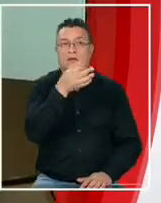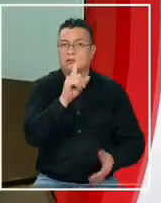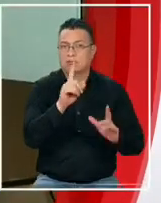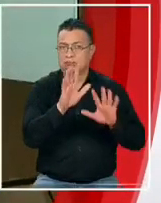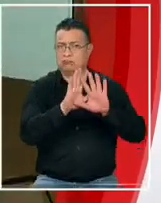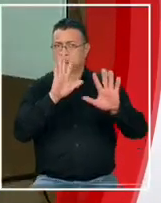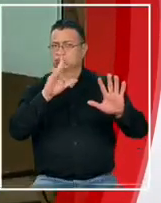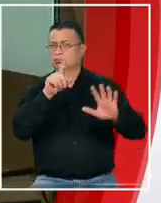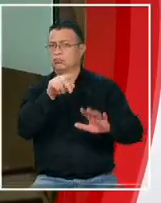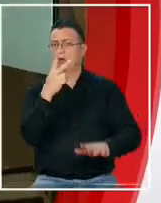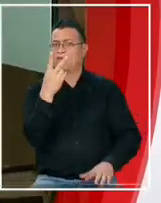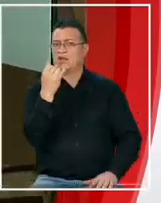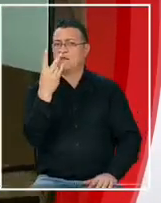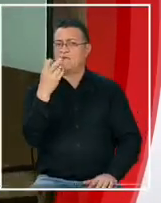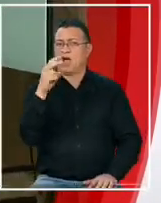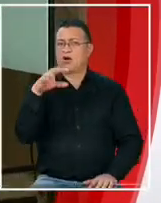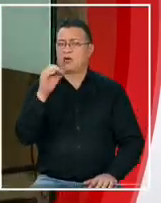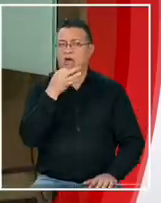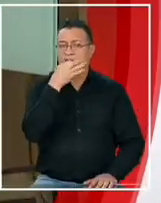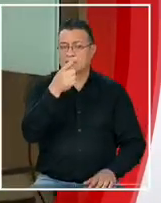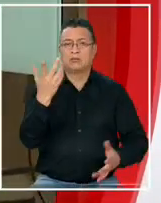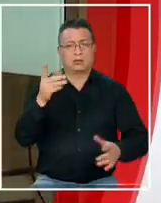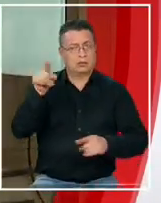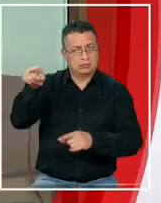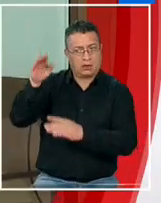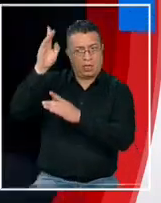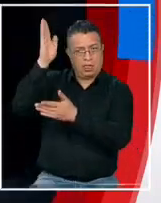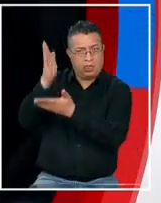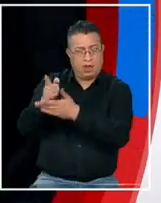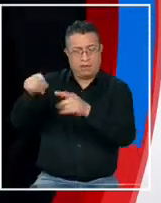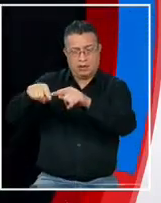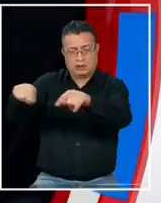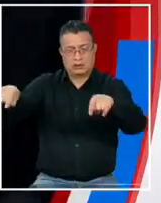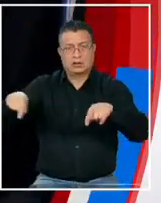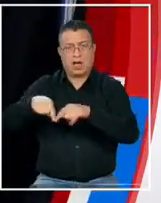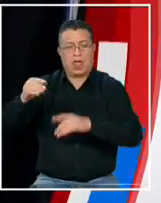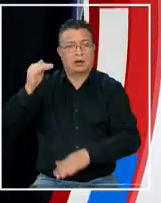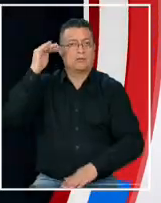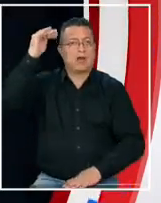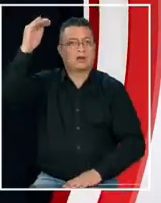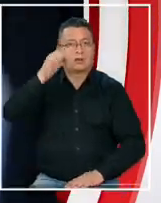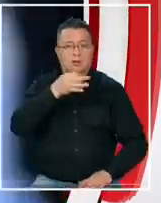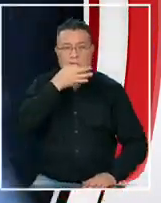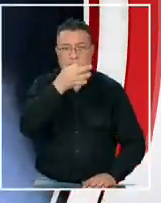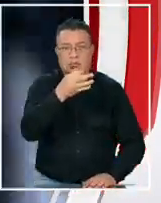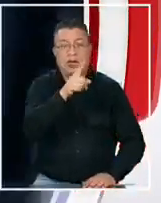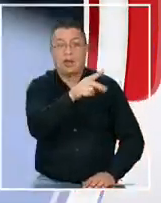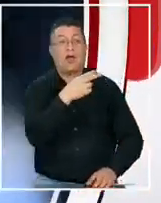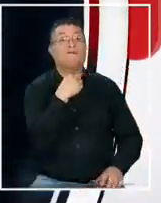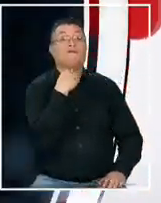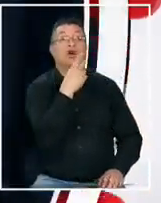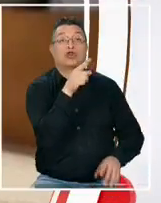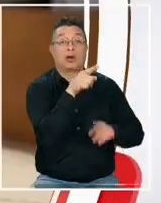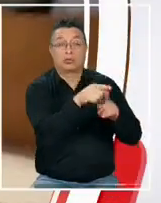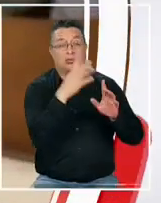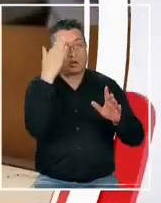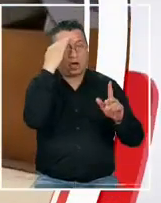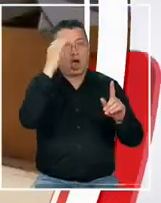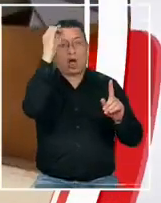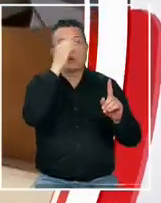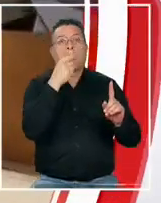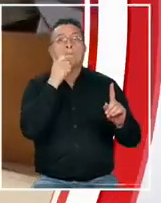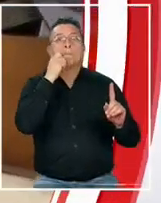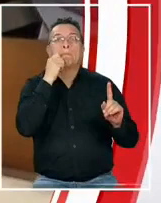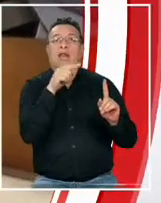Vivanco, asegurando que es la sala la que debe pronunciarse al respecto y que lo señalado por la vocera era una opinión